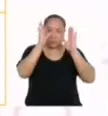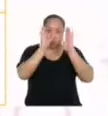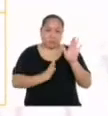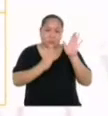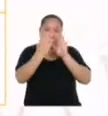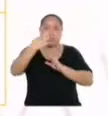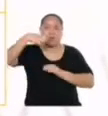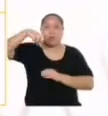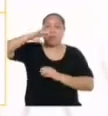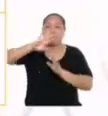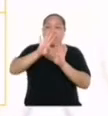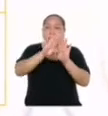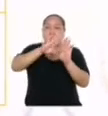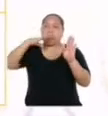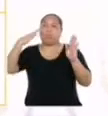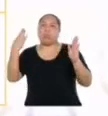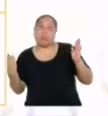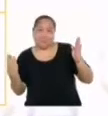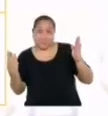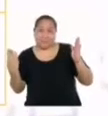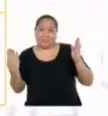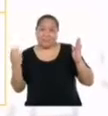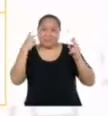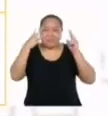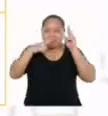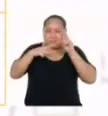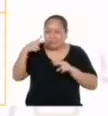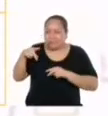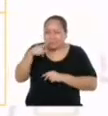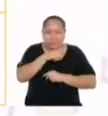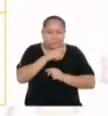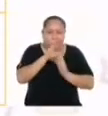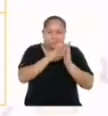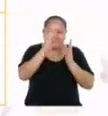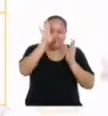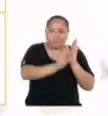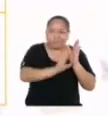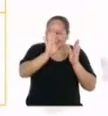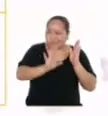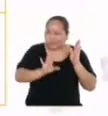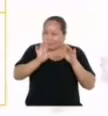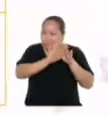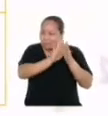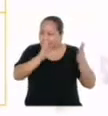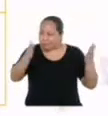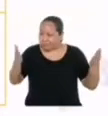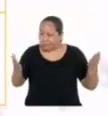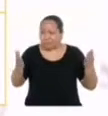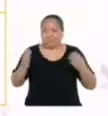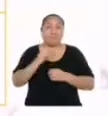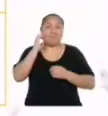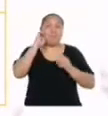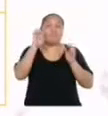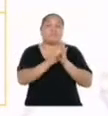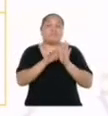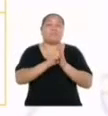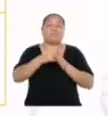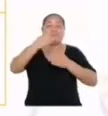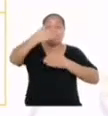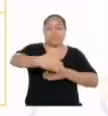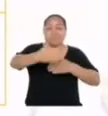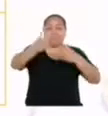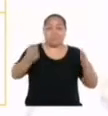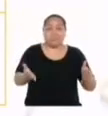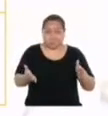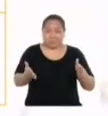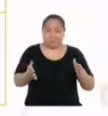a ver en este programa se pueden desdoblar, lo que te permite ver sus caras separadas en un plano. Por ejemplo, las cajas